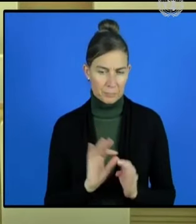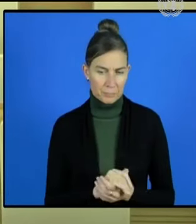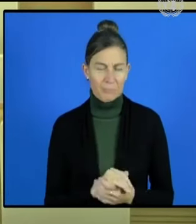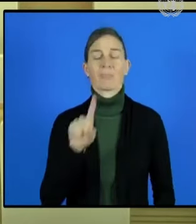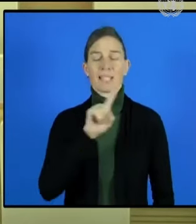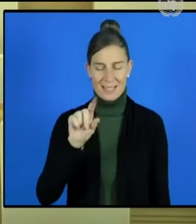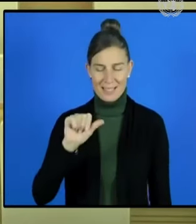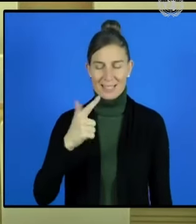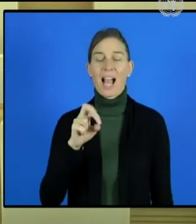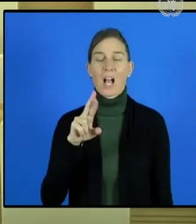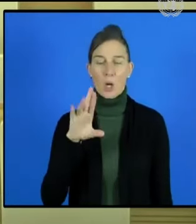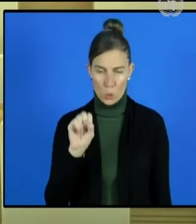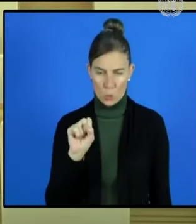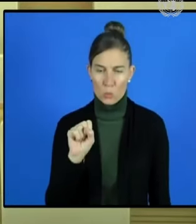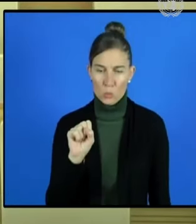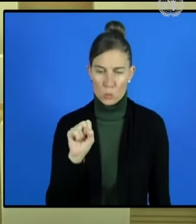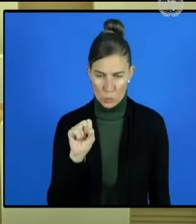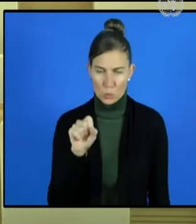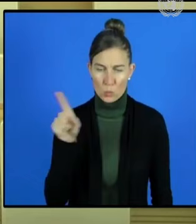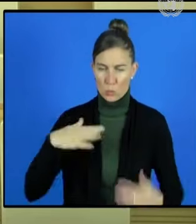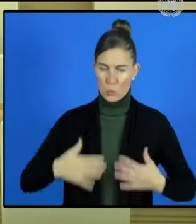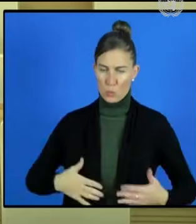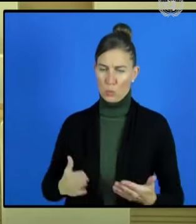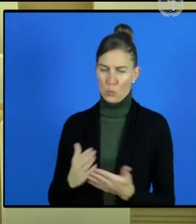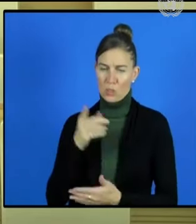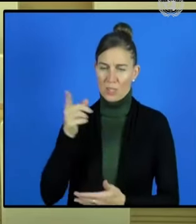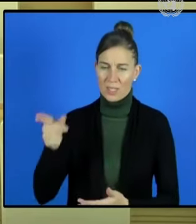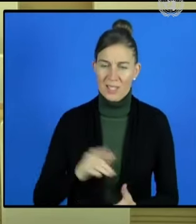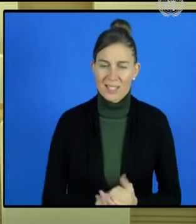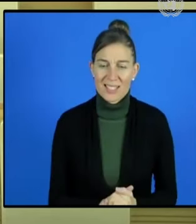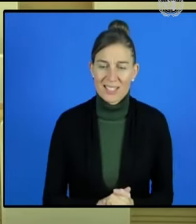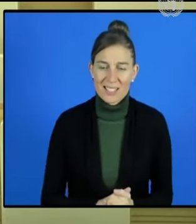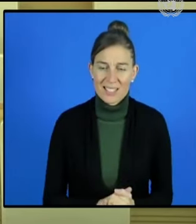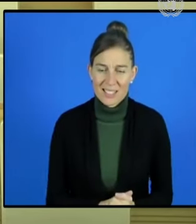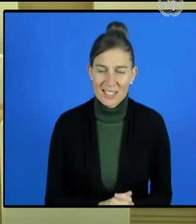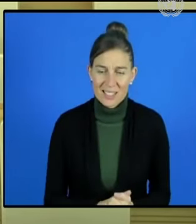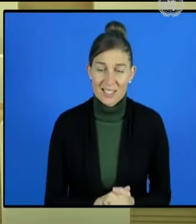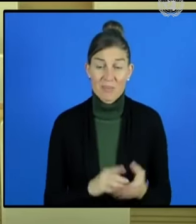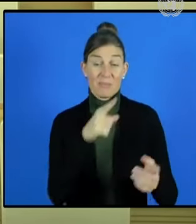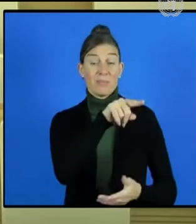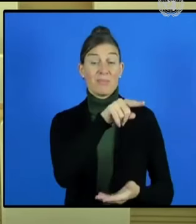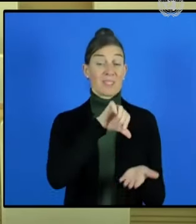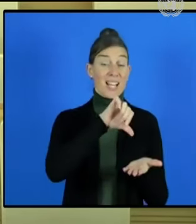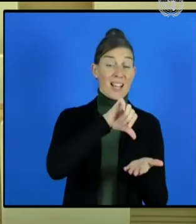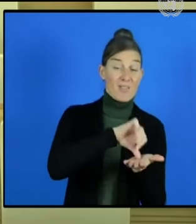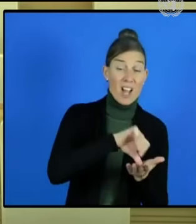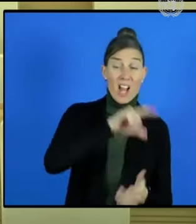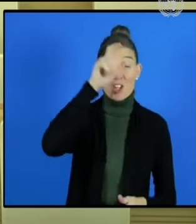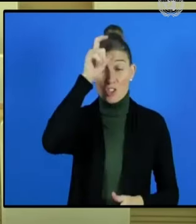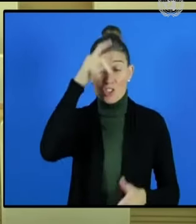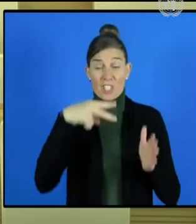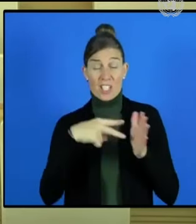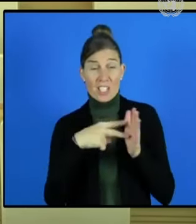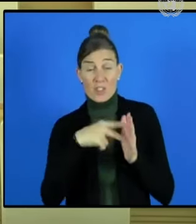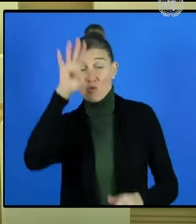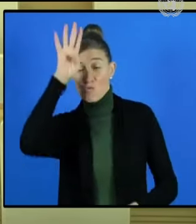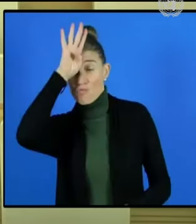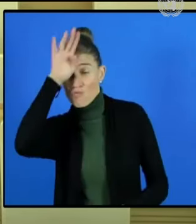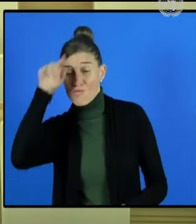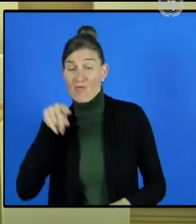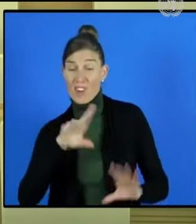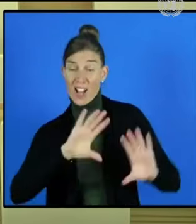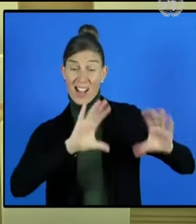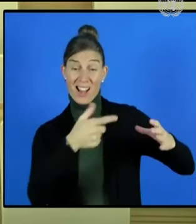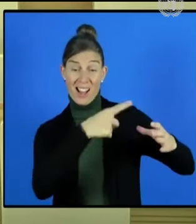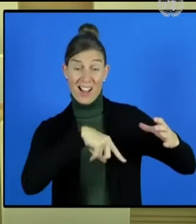Siria e Irak, bajo Saddam Hussein se basan en la superioridad de un grupo sobre los otros. El artículo